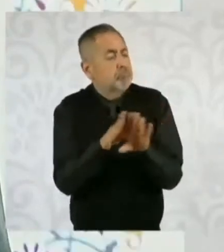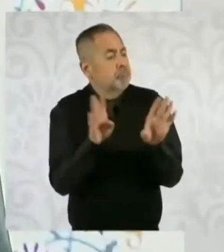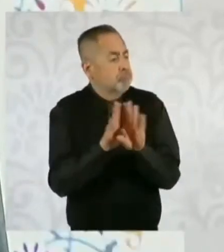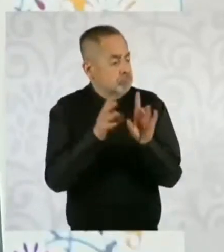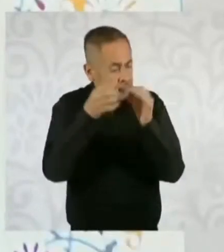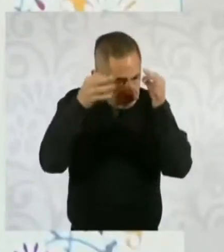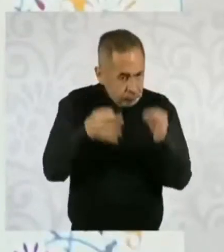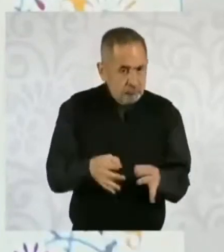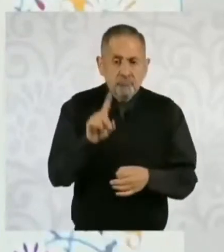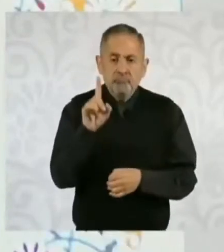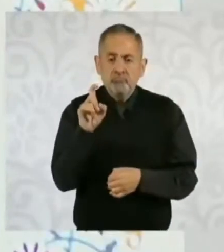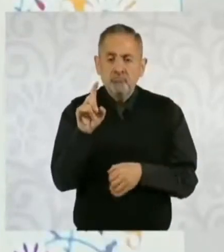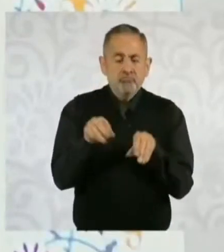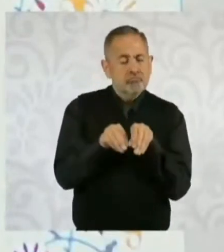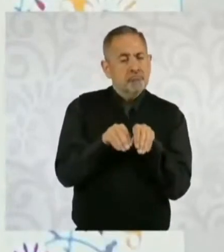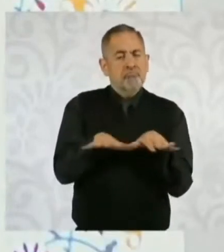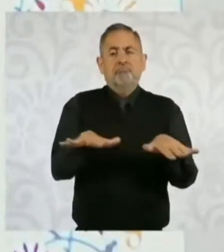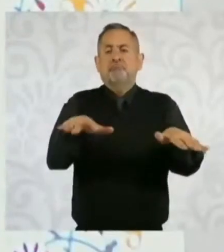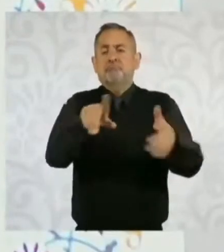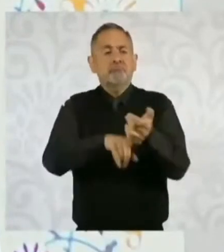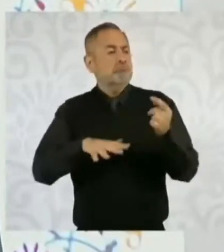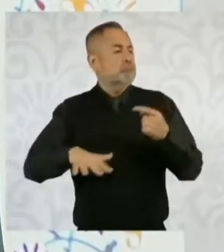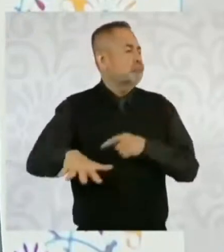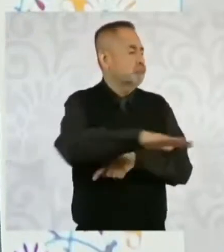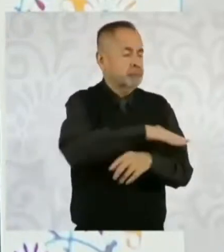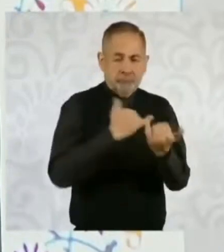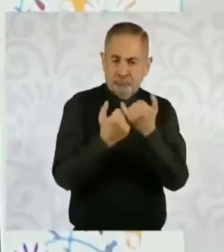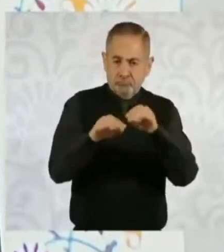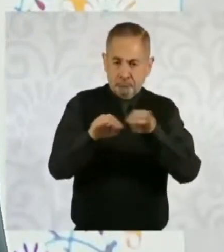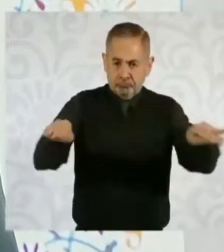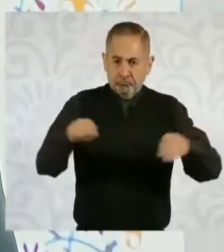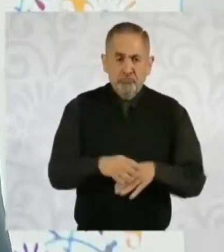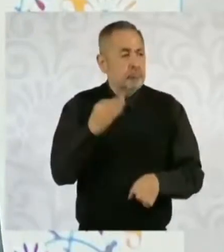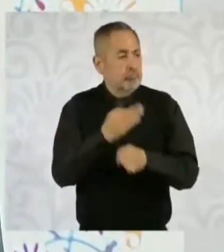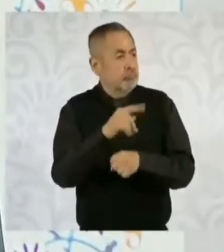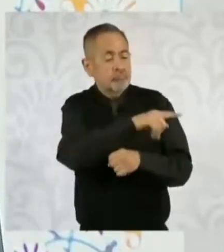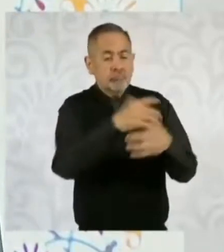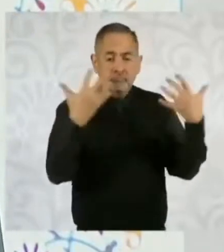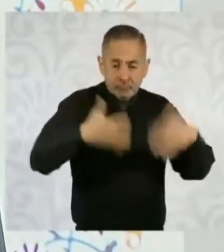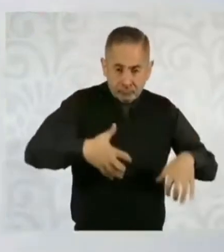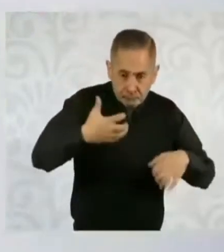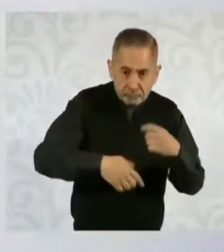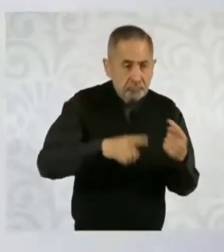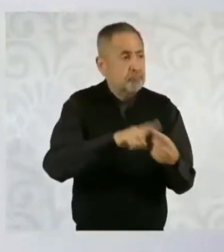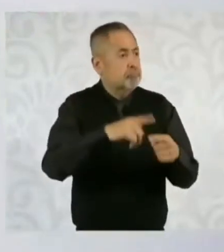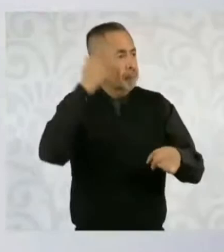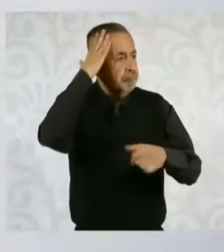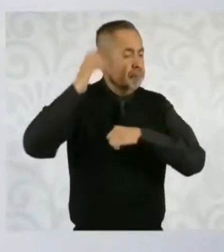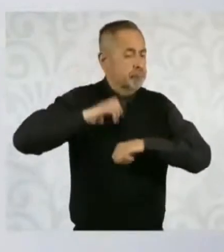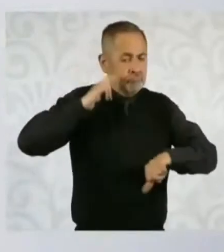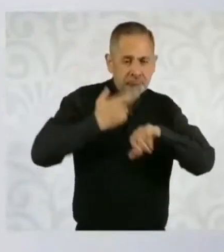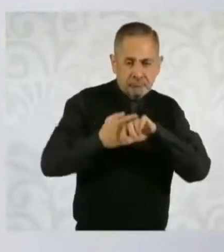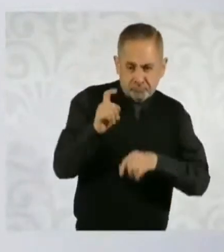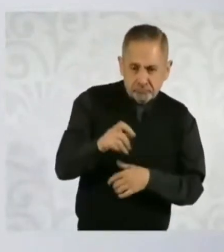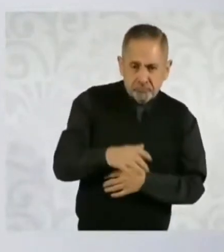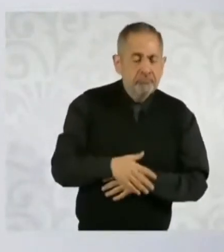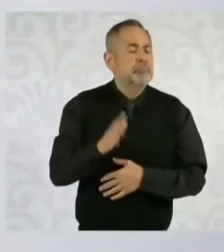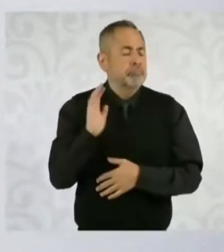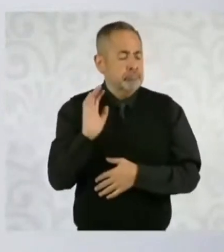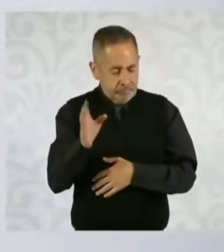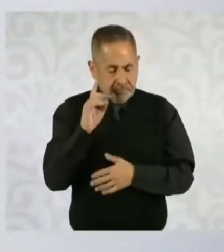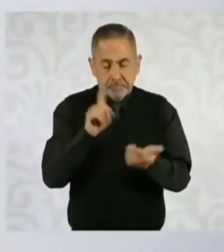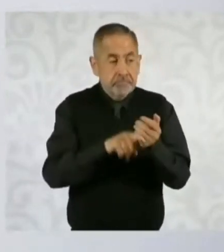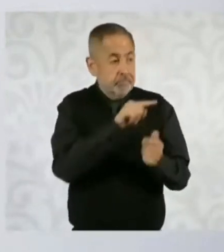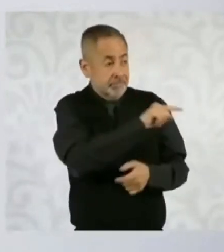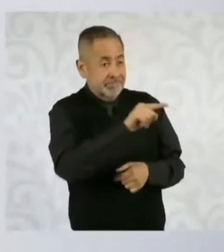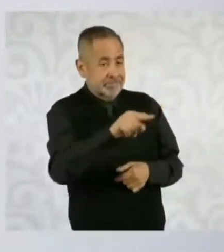conflictos. Estamos trabajando con industriales, con distritos de riego. Hay casos de distritos de